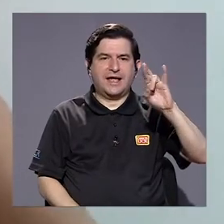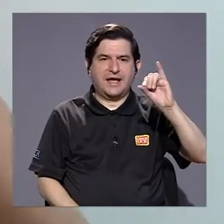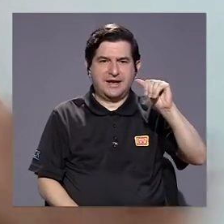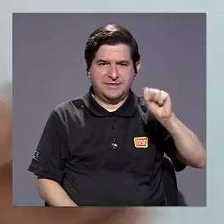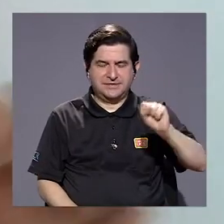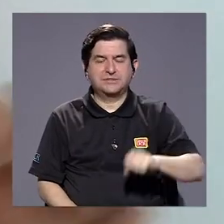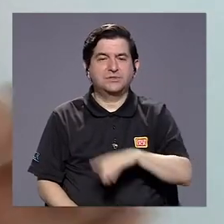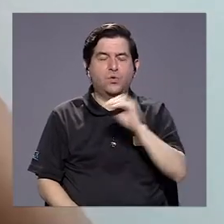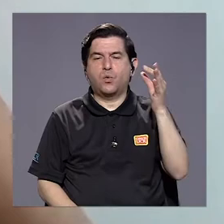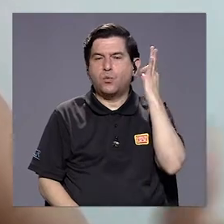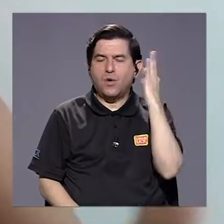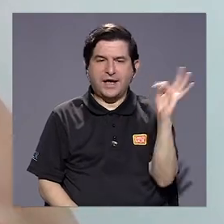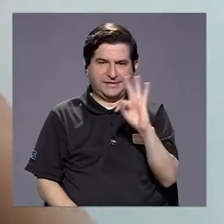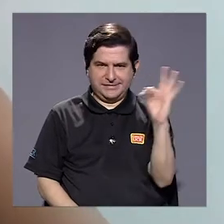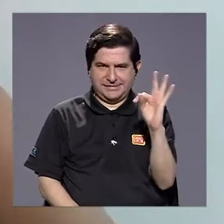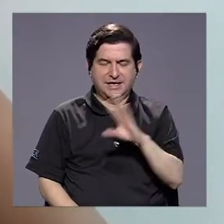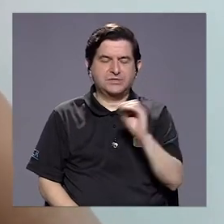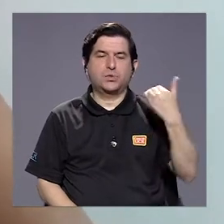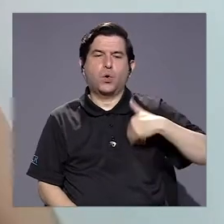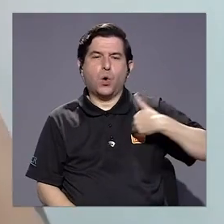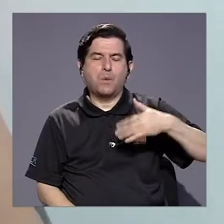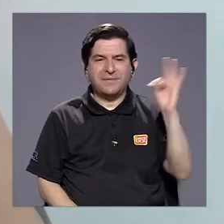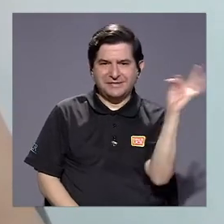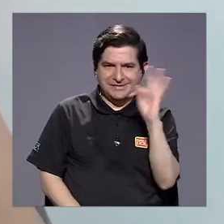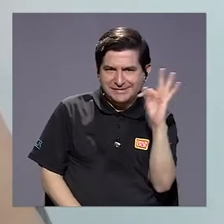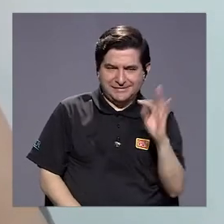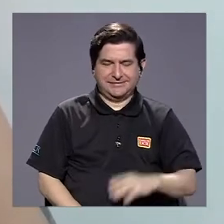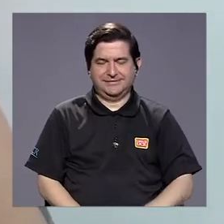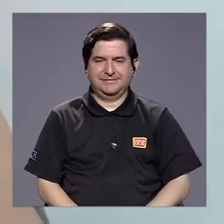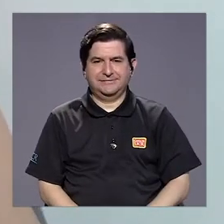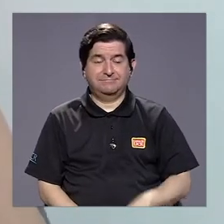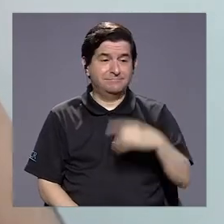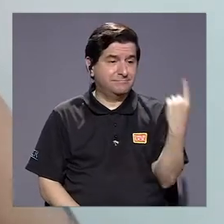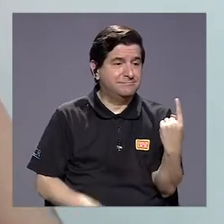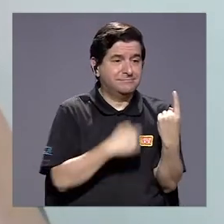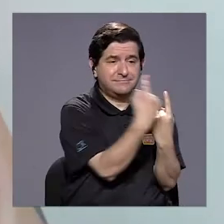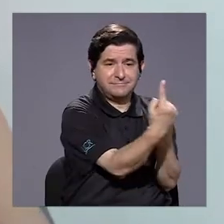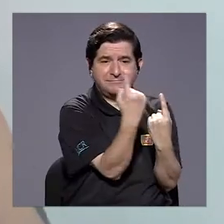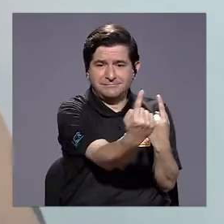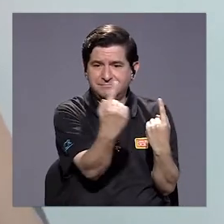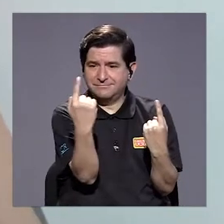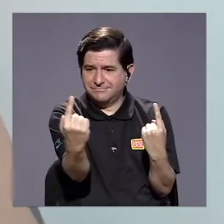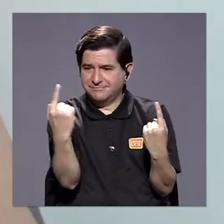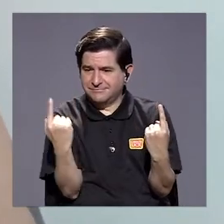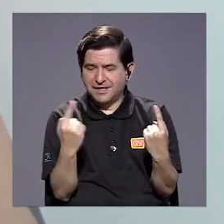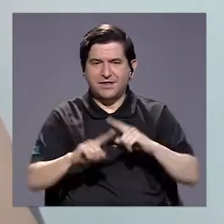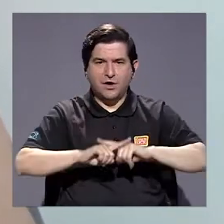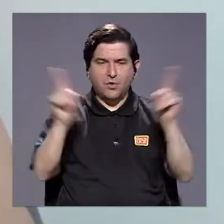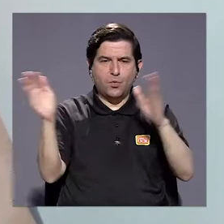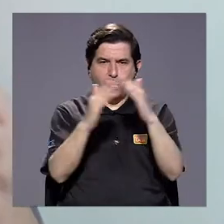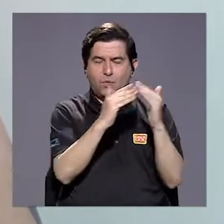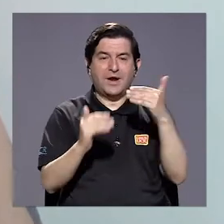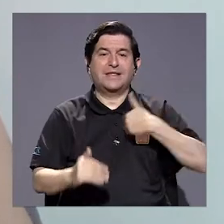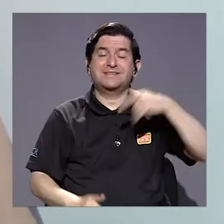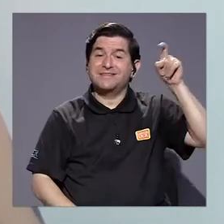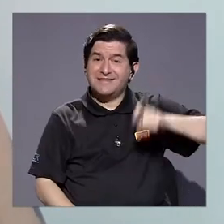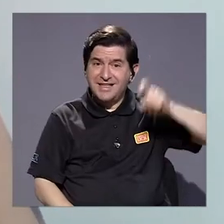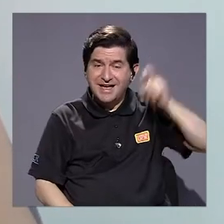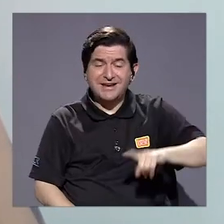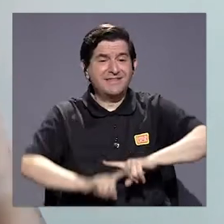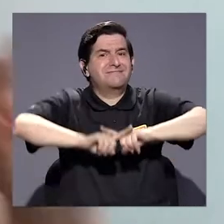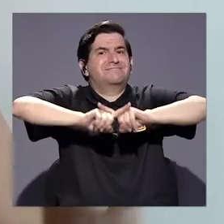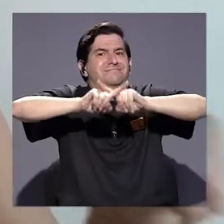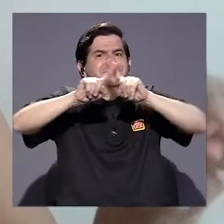organizaciones de mujeres trans, están las organizaciones de hombres trans. Entonces, cada una de las diferentes poblaciones tiene